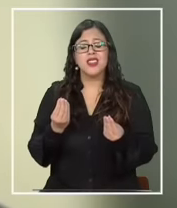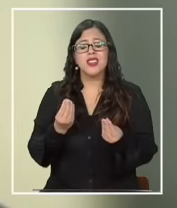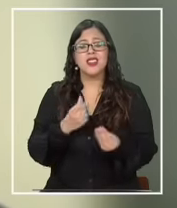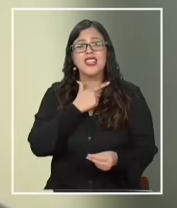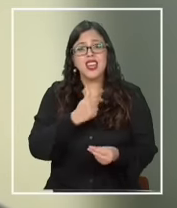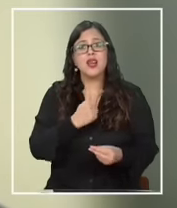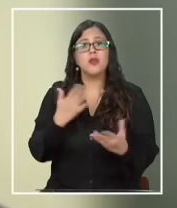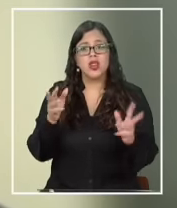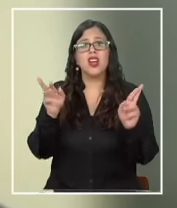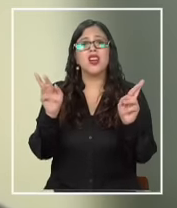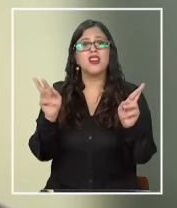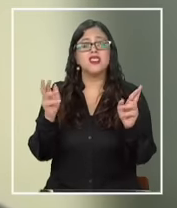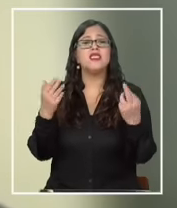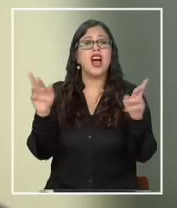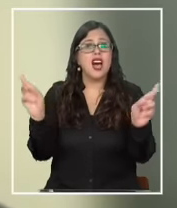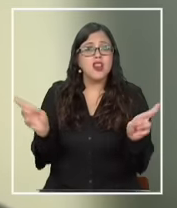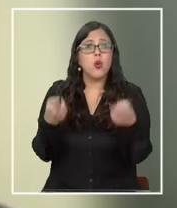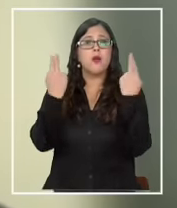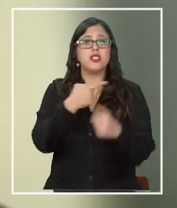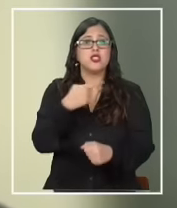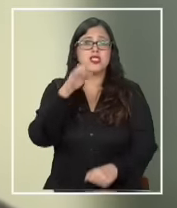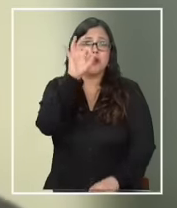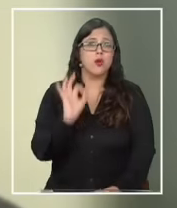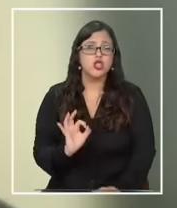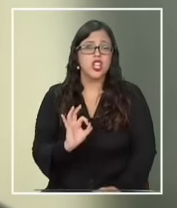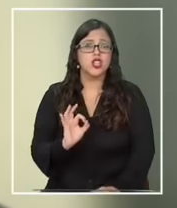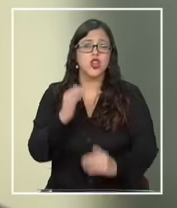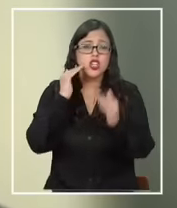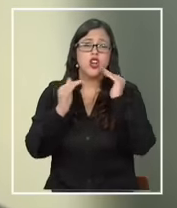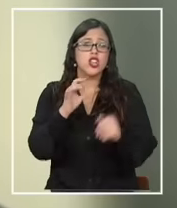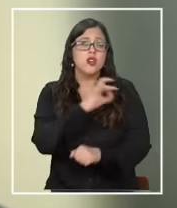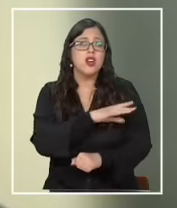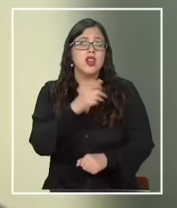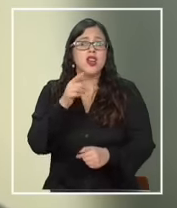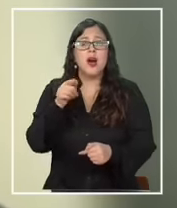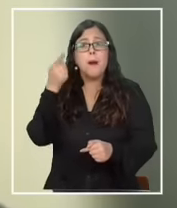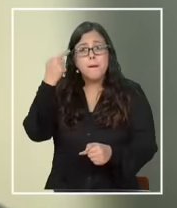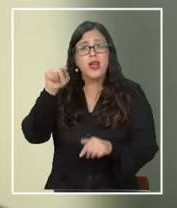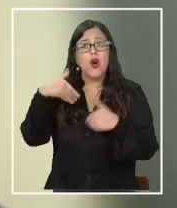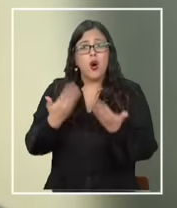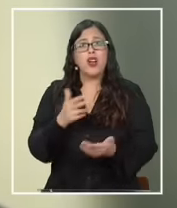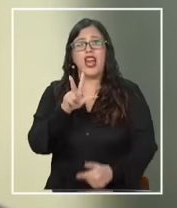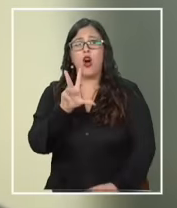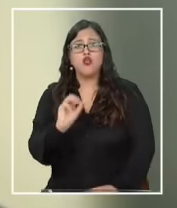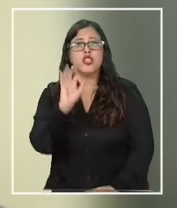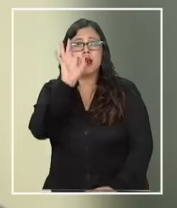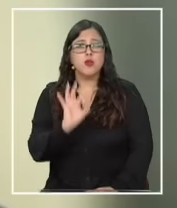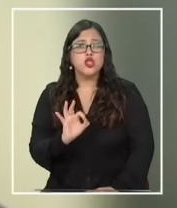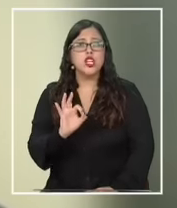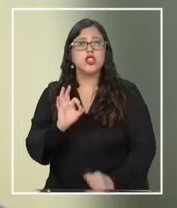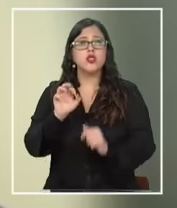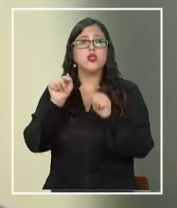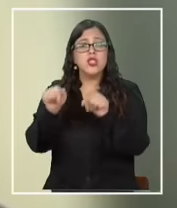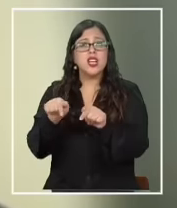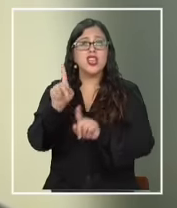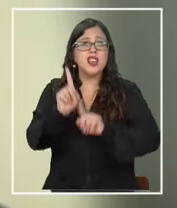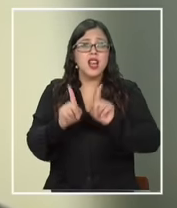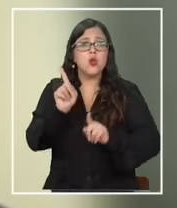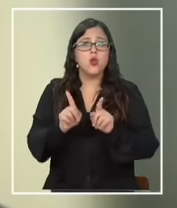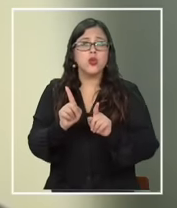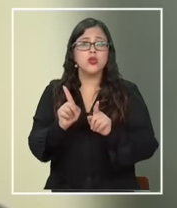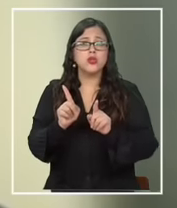curación 100% de los niños en Chile tenemos un 80% evidentemente hay un N de pacientes que pueden requerir